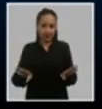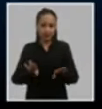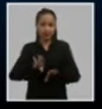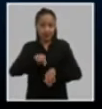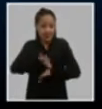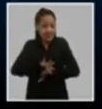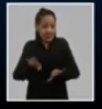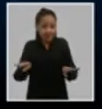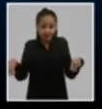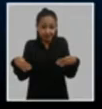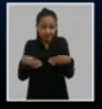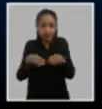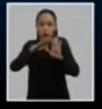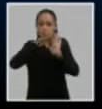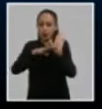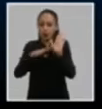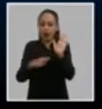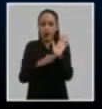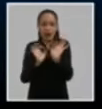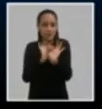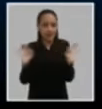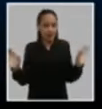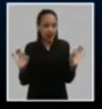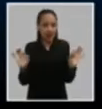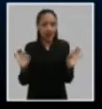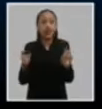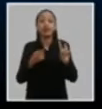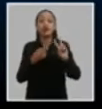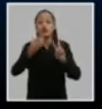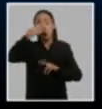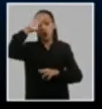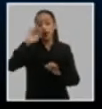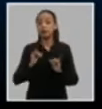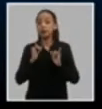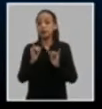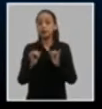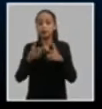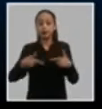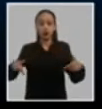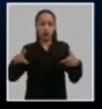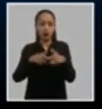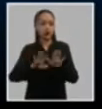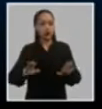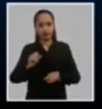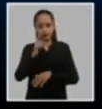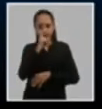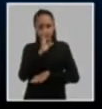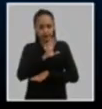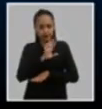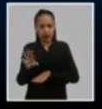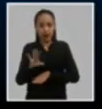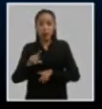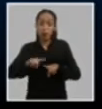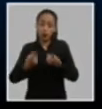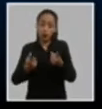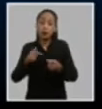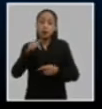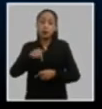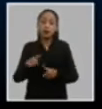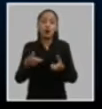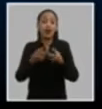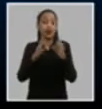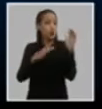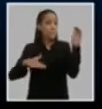concluyen la serie de programas especiales que la televisión cubana ha venido transmitiéndoles con motivo de la celebración de la